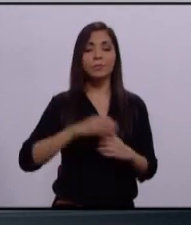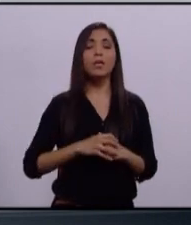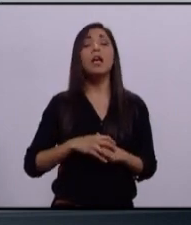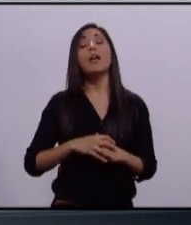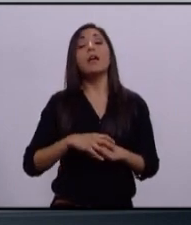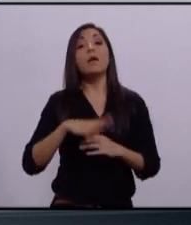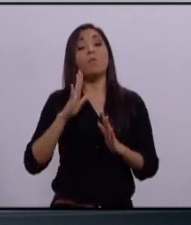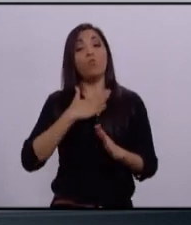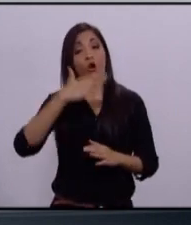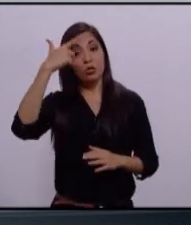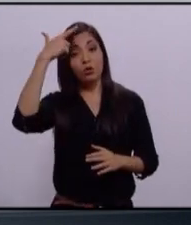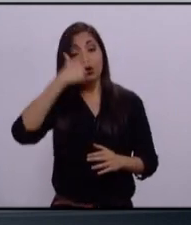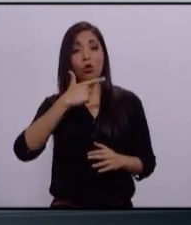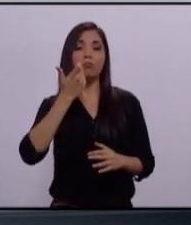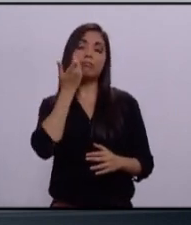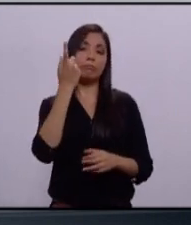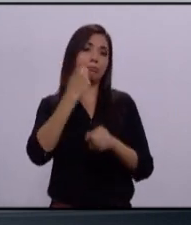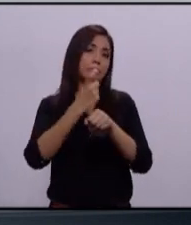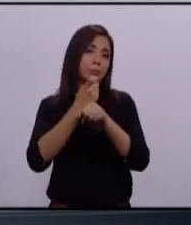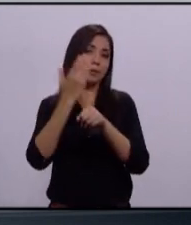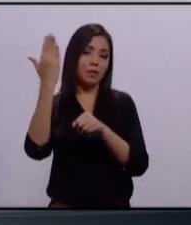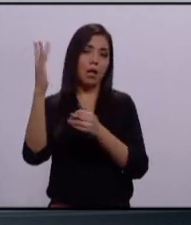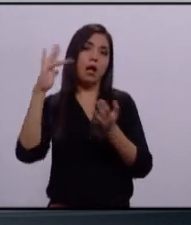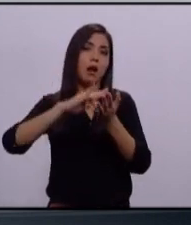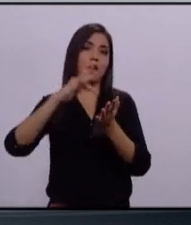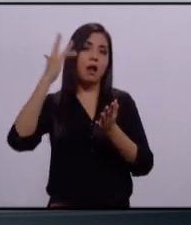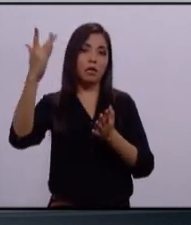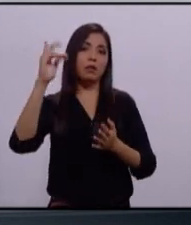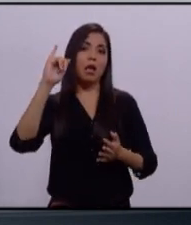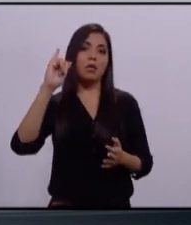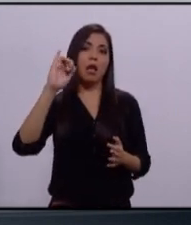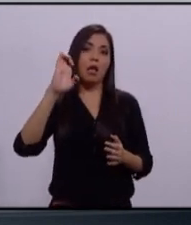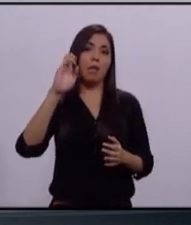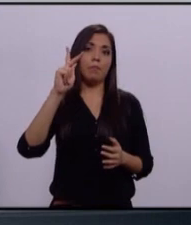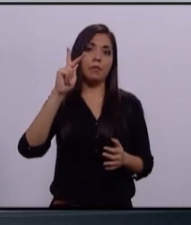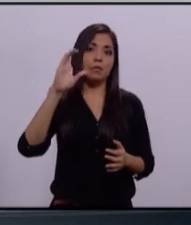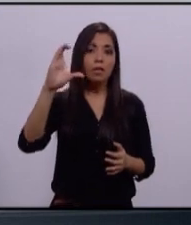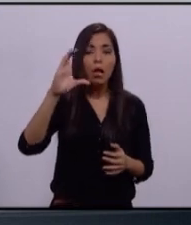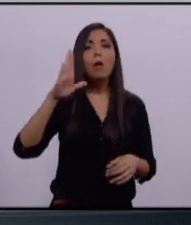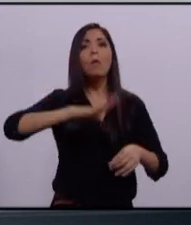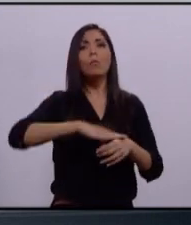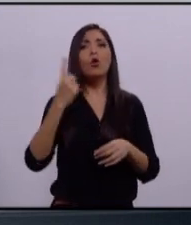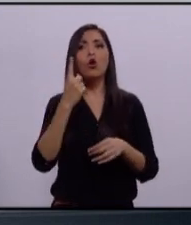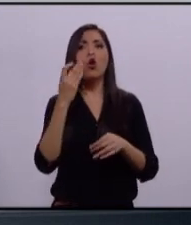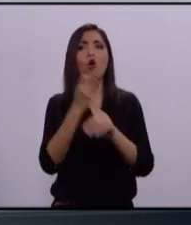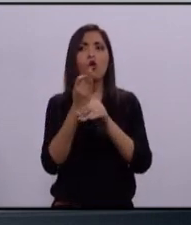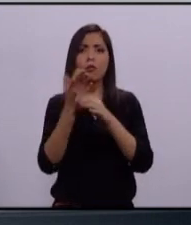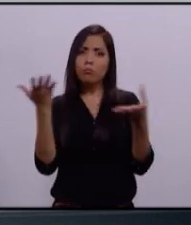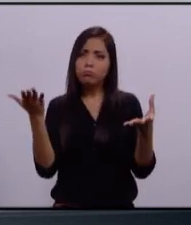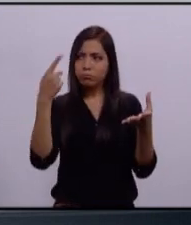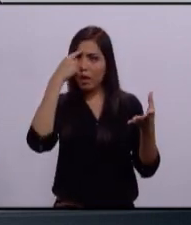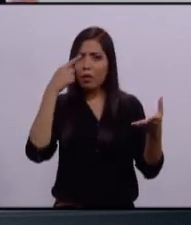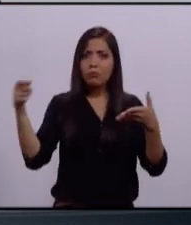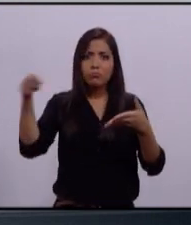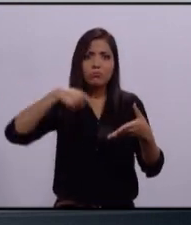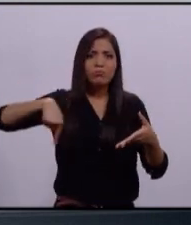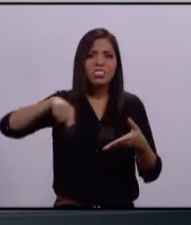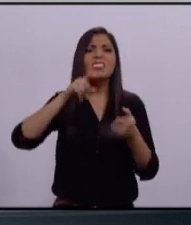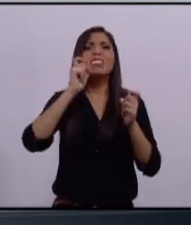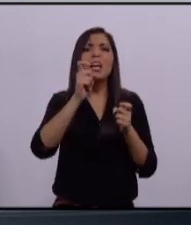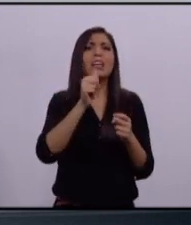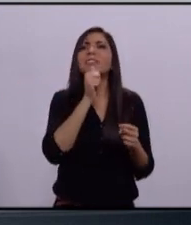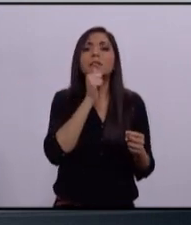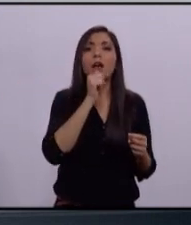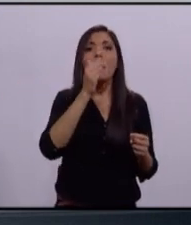quiero agradecer al Instituto Electoral y de Participación Ciudadana por esta invitación, este ejercicio democrático que permite conocer